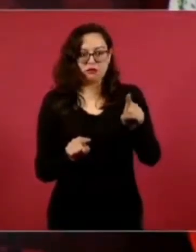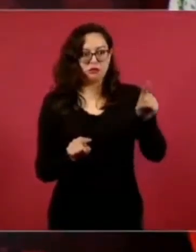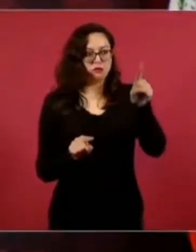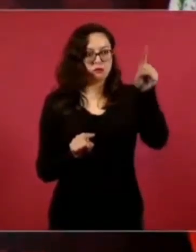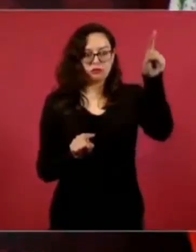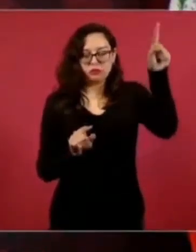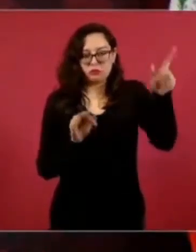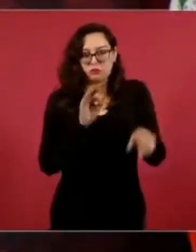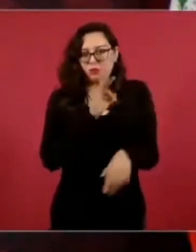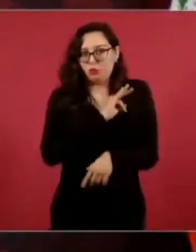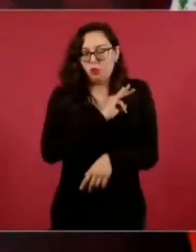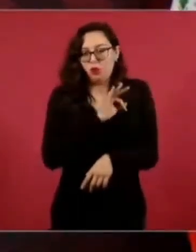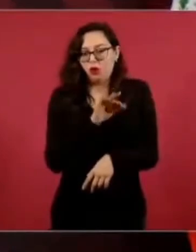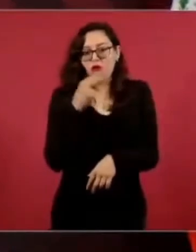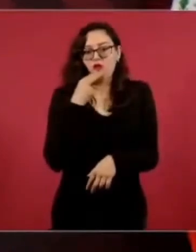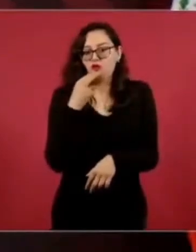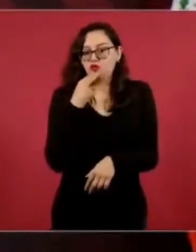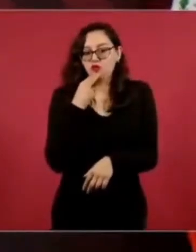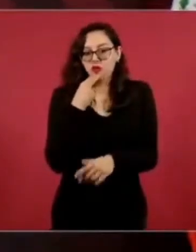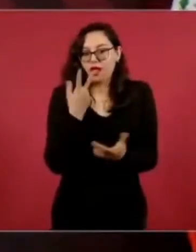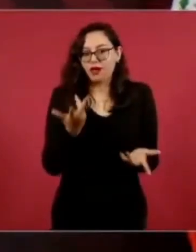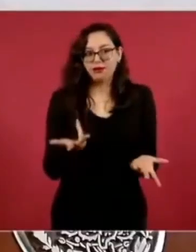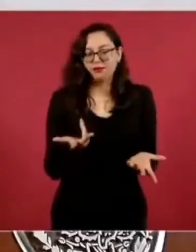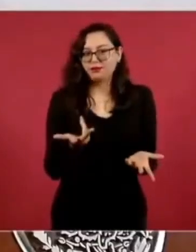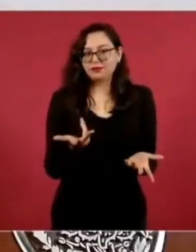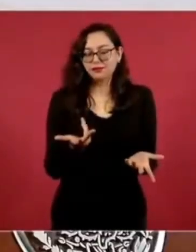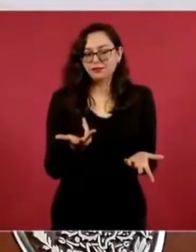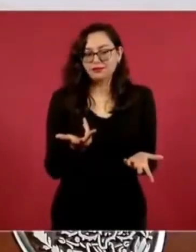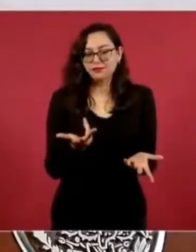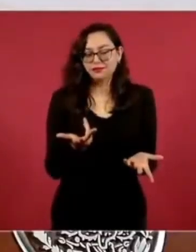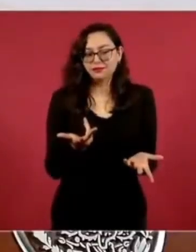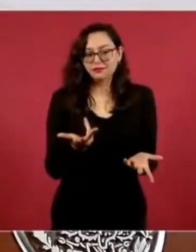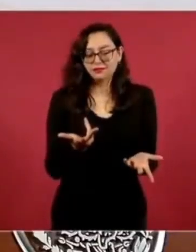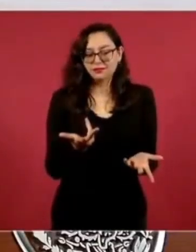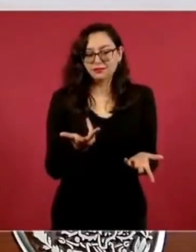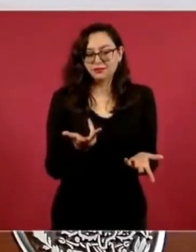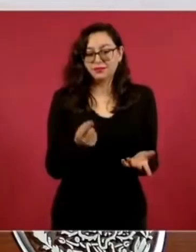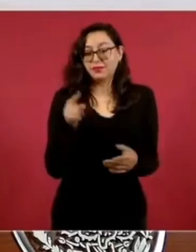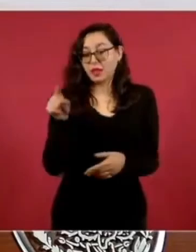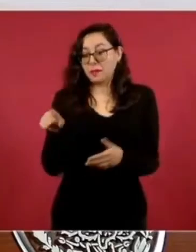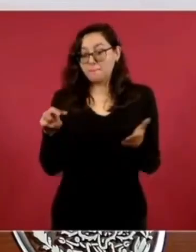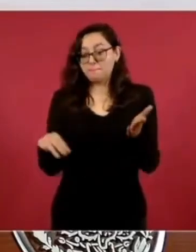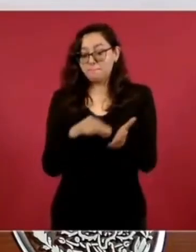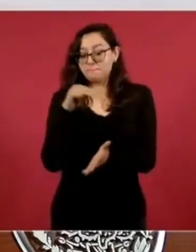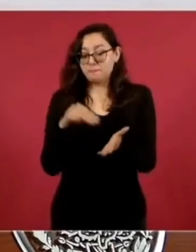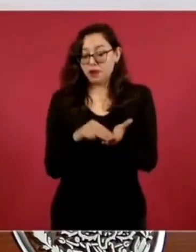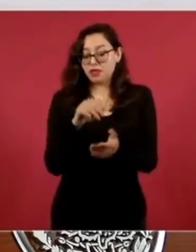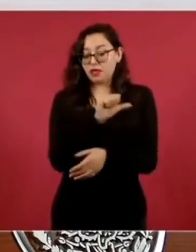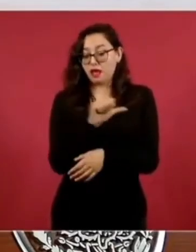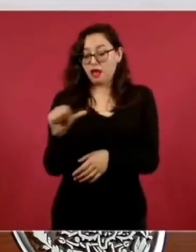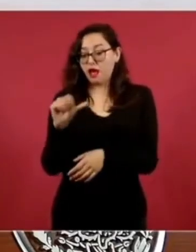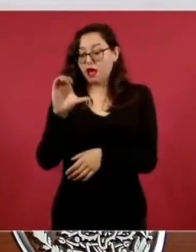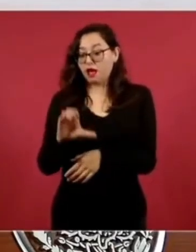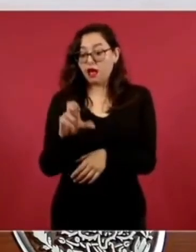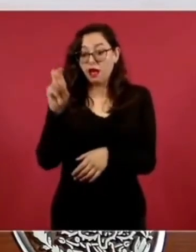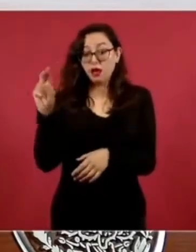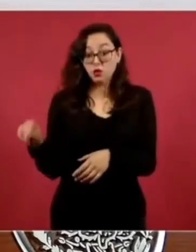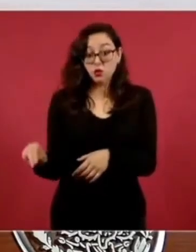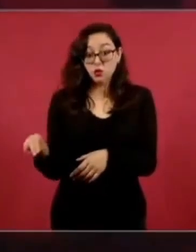caso de Mérida a Cancún, lo más